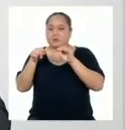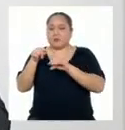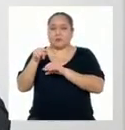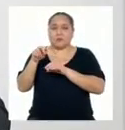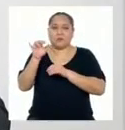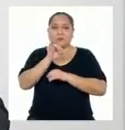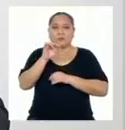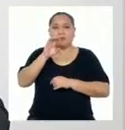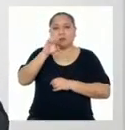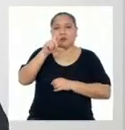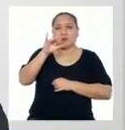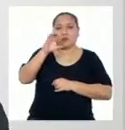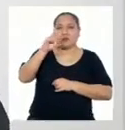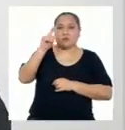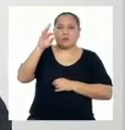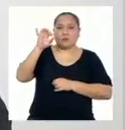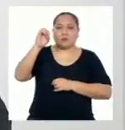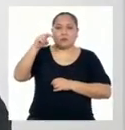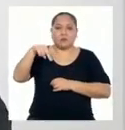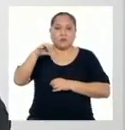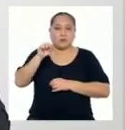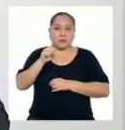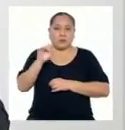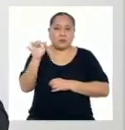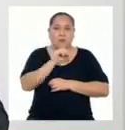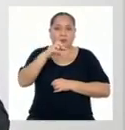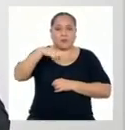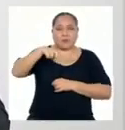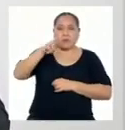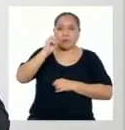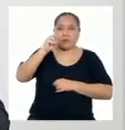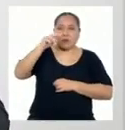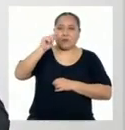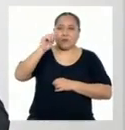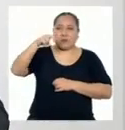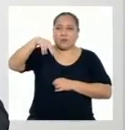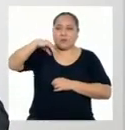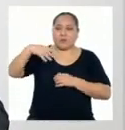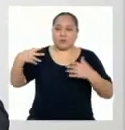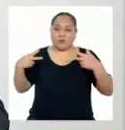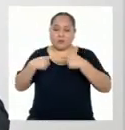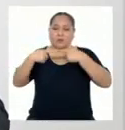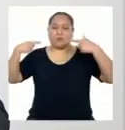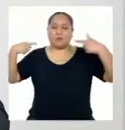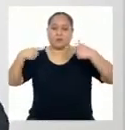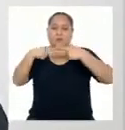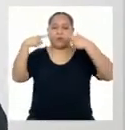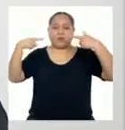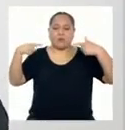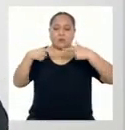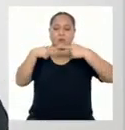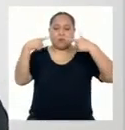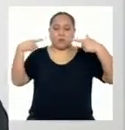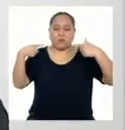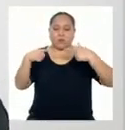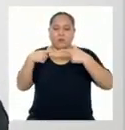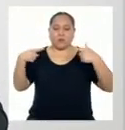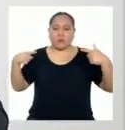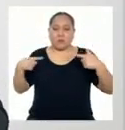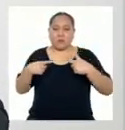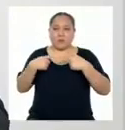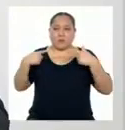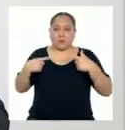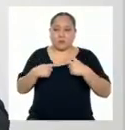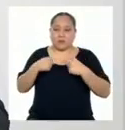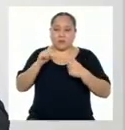electrones y el mismo número de protones Y según el equilibrio entre las fuerzas de repulsión eléctrica de los protones Y la fuerza atractiva